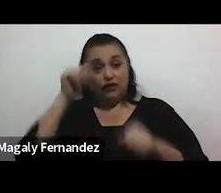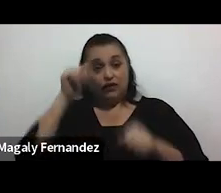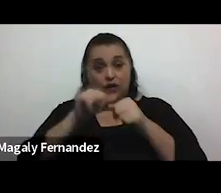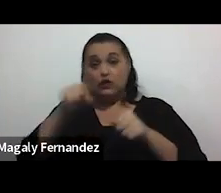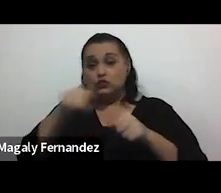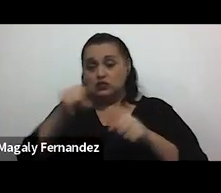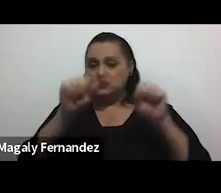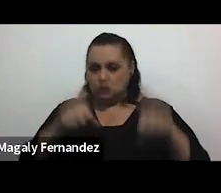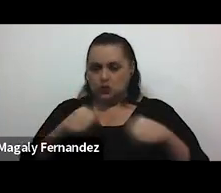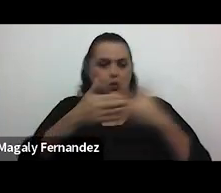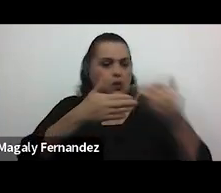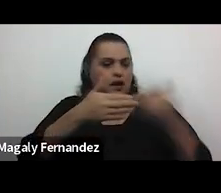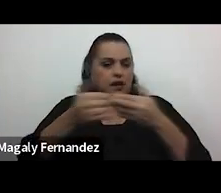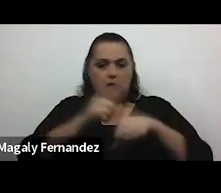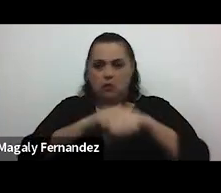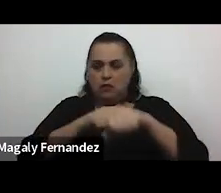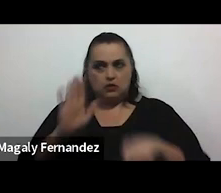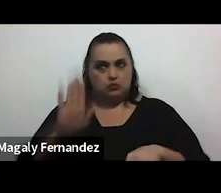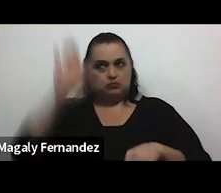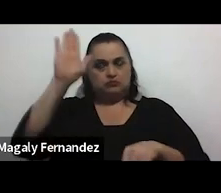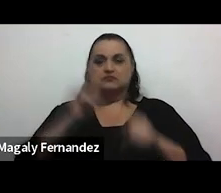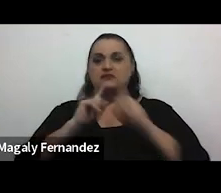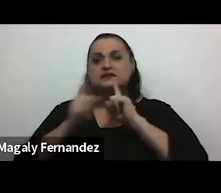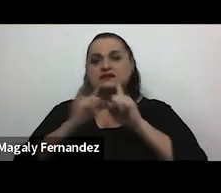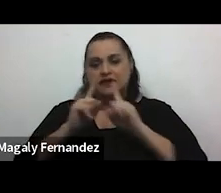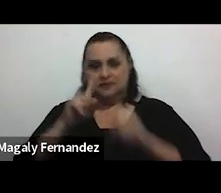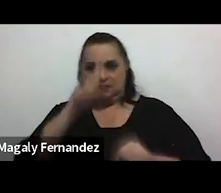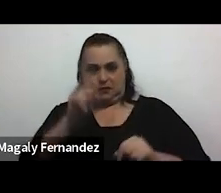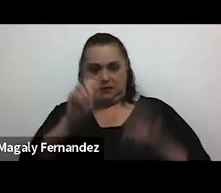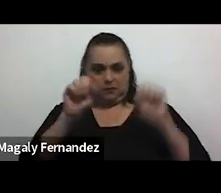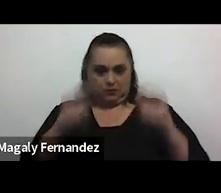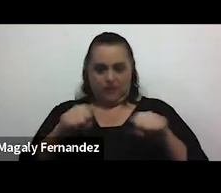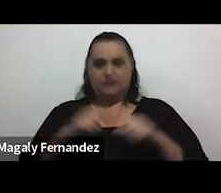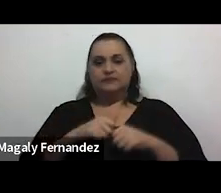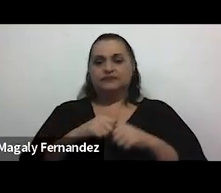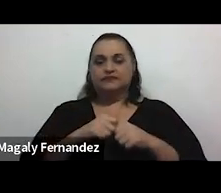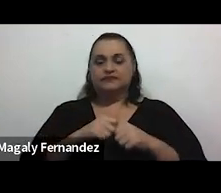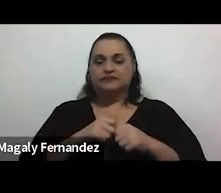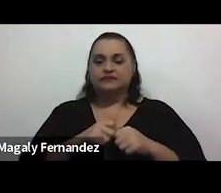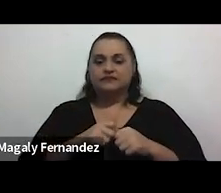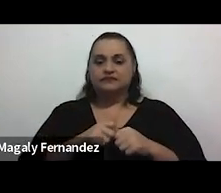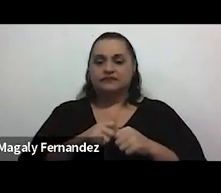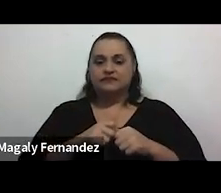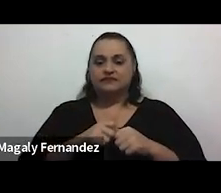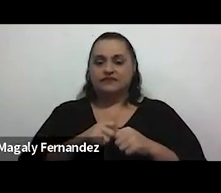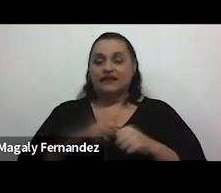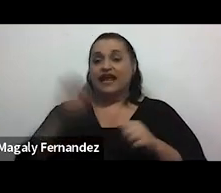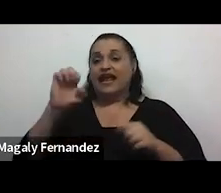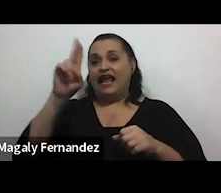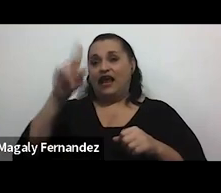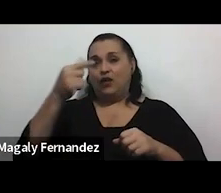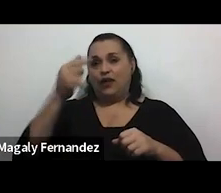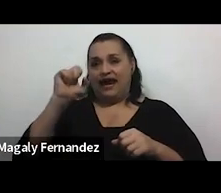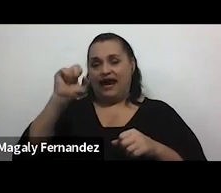cualquier momento en el chat. entonces bueno Eugenia Rodríguez tiene la mano